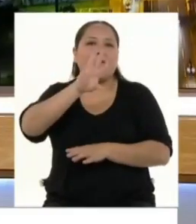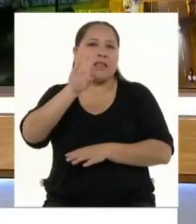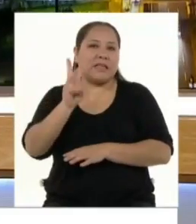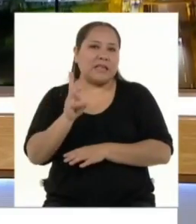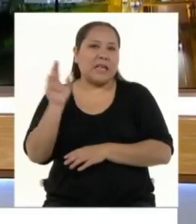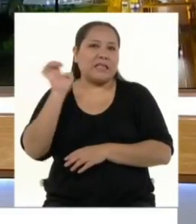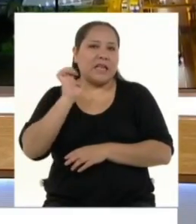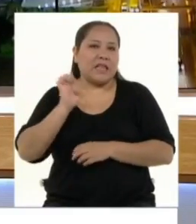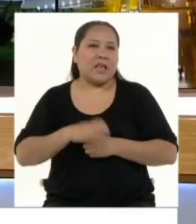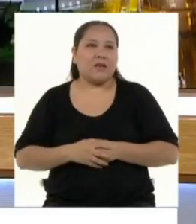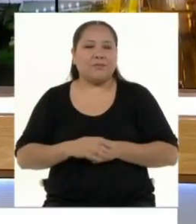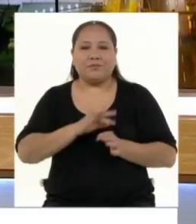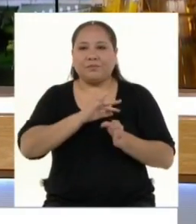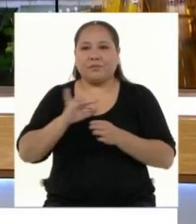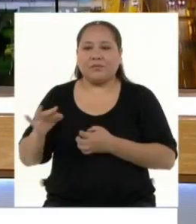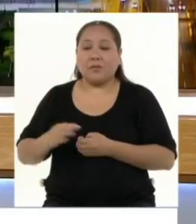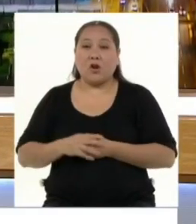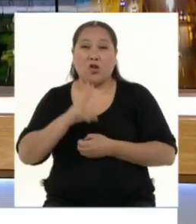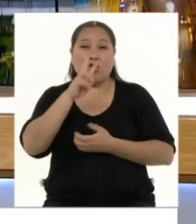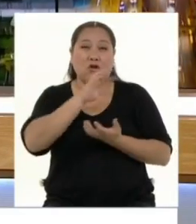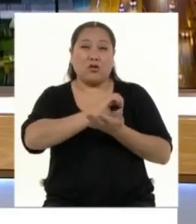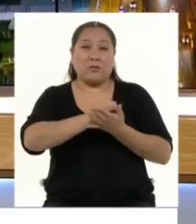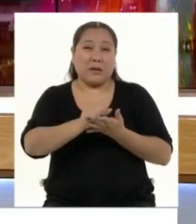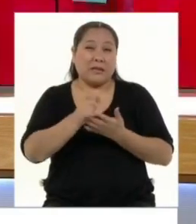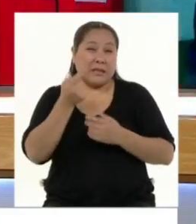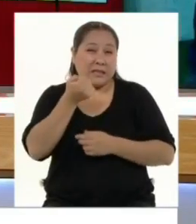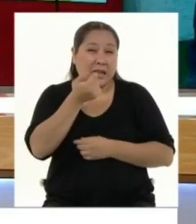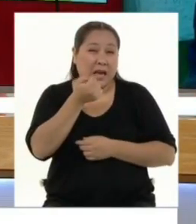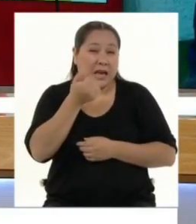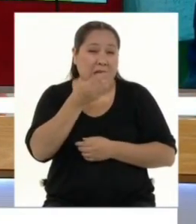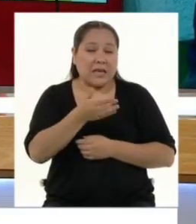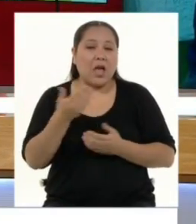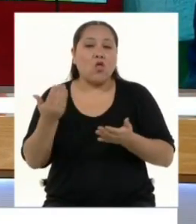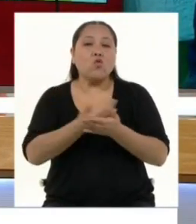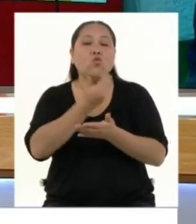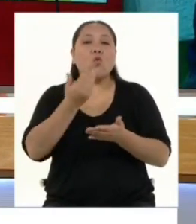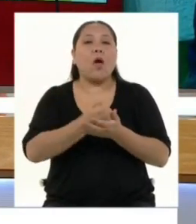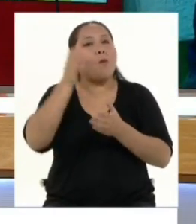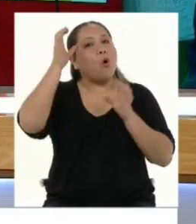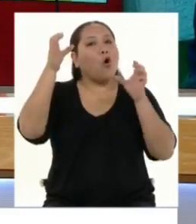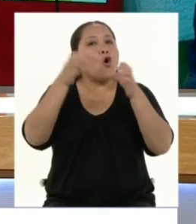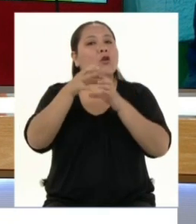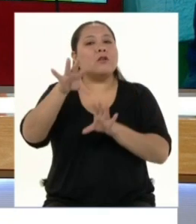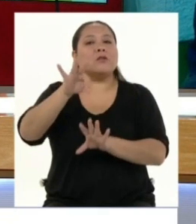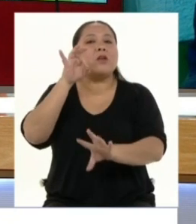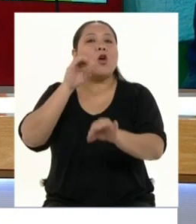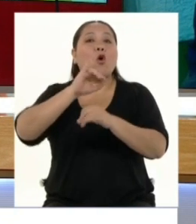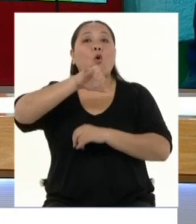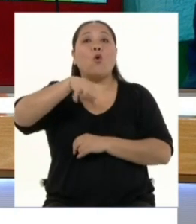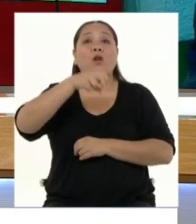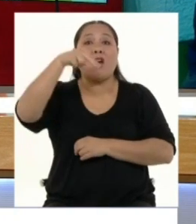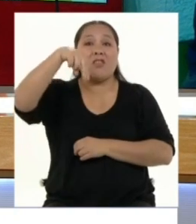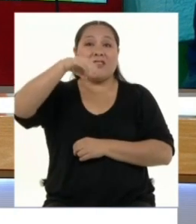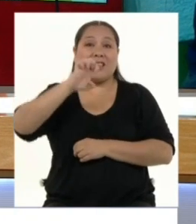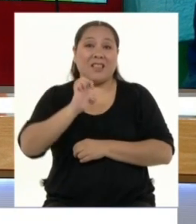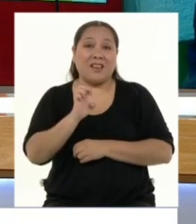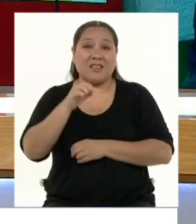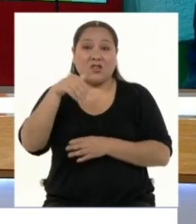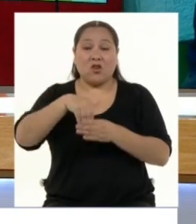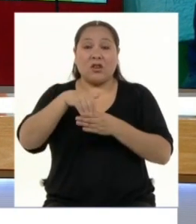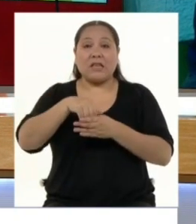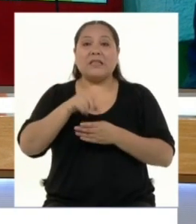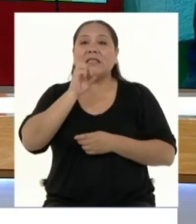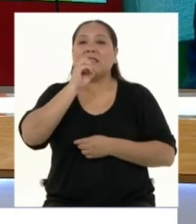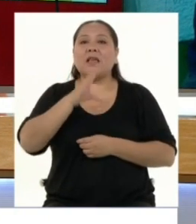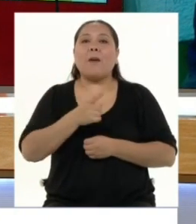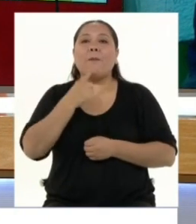A menos de dos meses de los comicios en los que el Perú deberá elegir al nuevo Congreso, el Jurado Nacional de Elecciones presentó su portal Voto Informado.